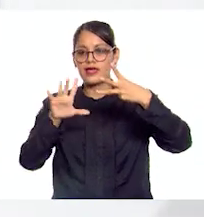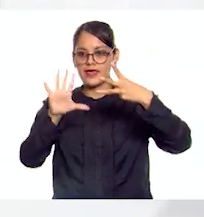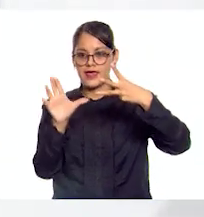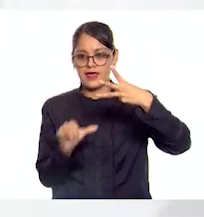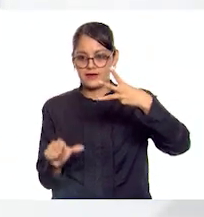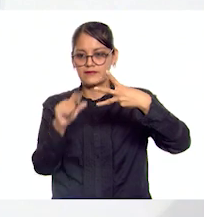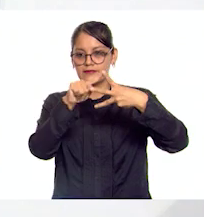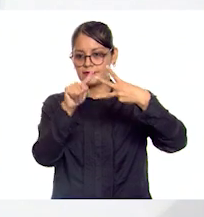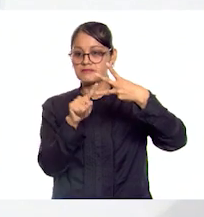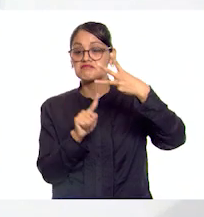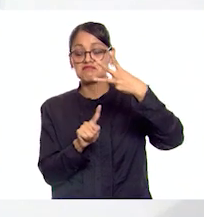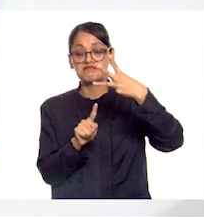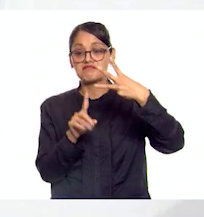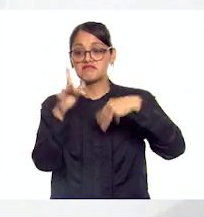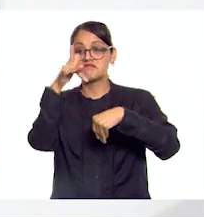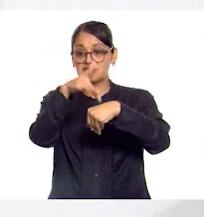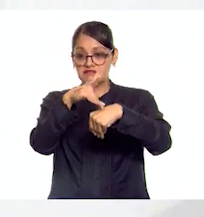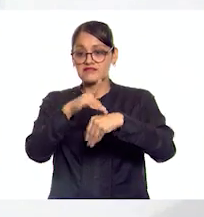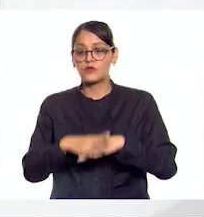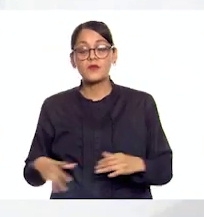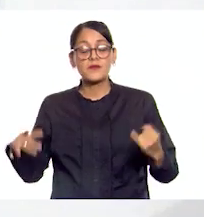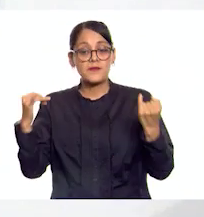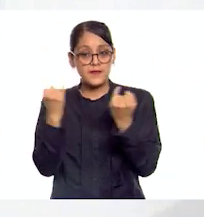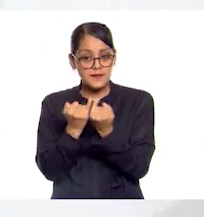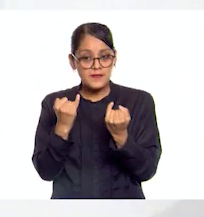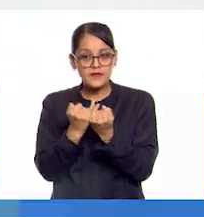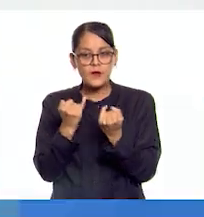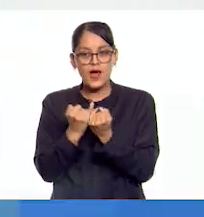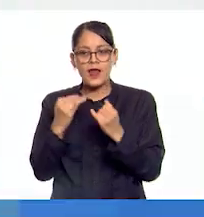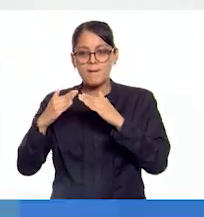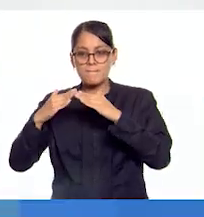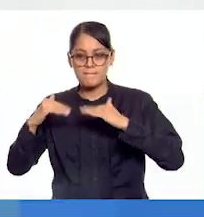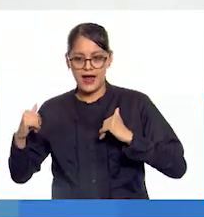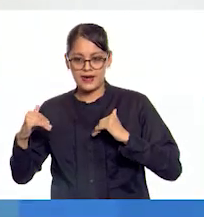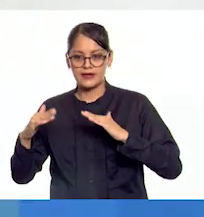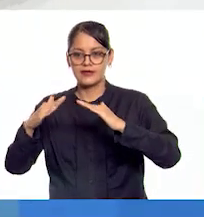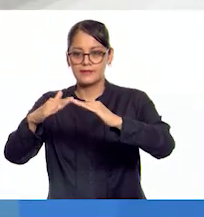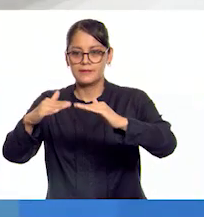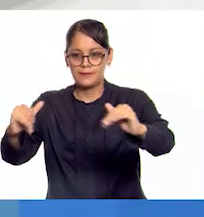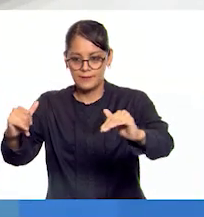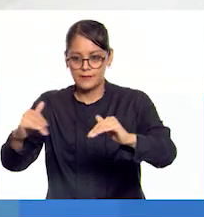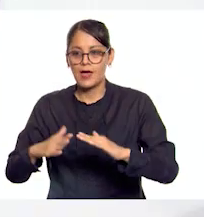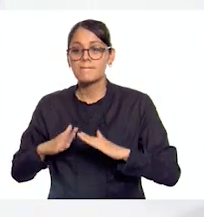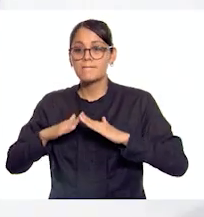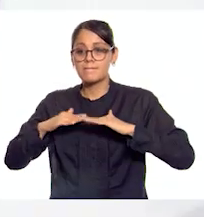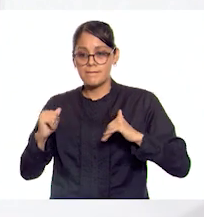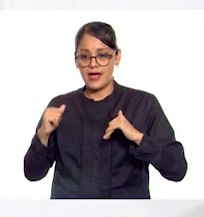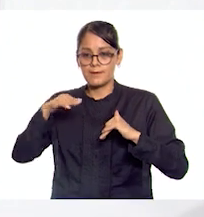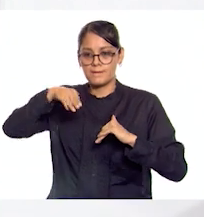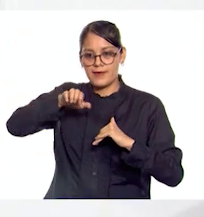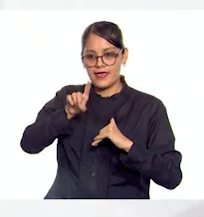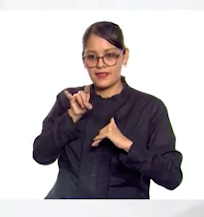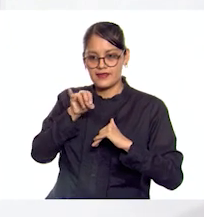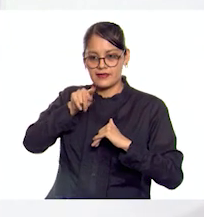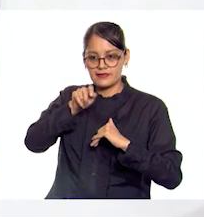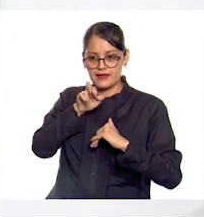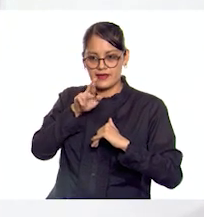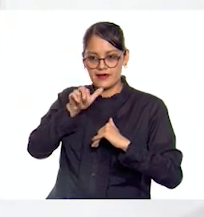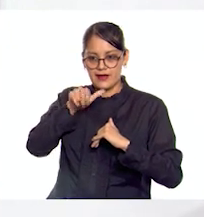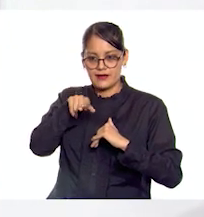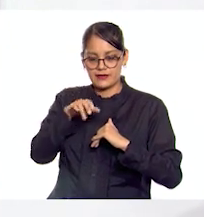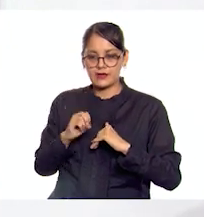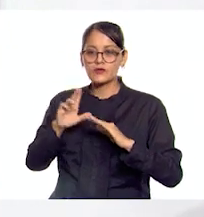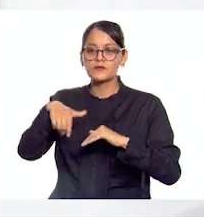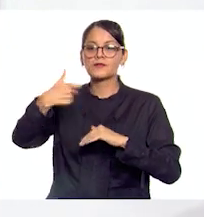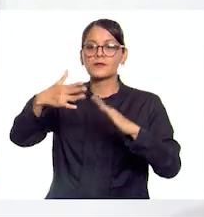y además estuvo bordeado por dos grandes mares, el mar Mediterráneo y el mar Negro,